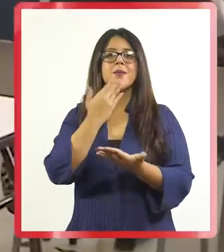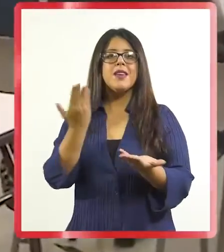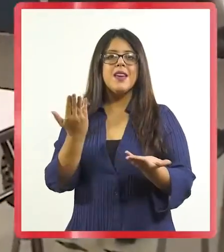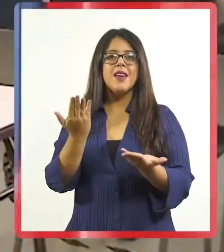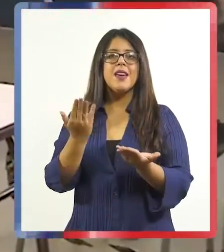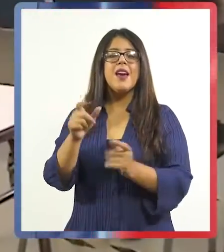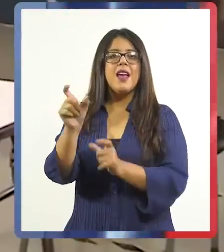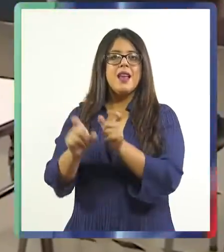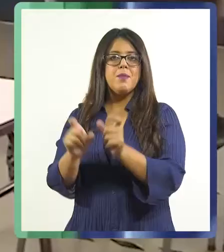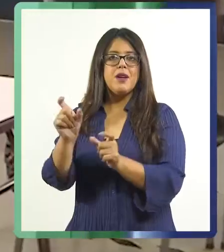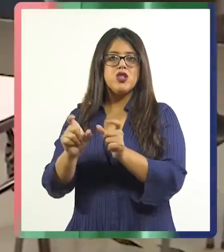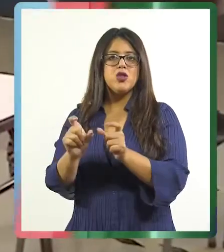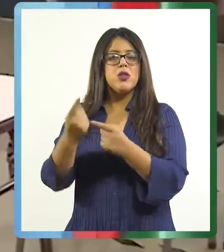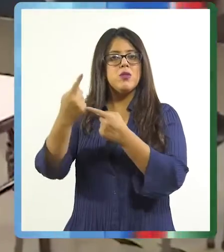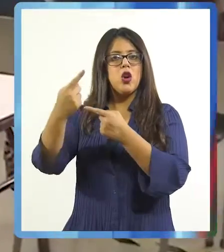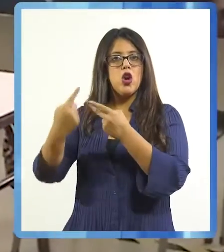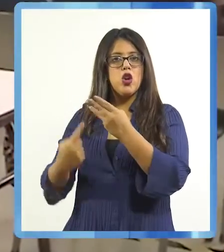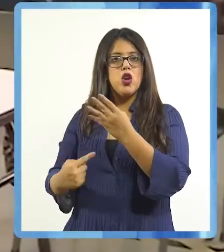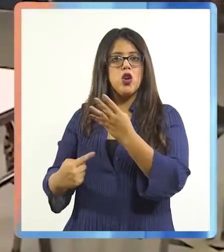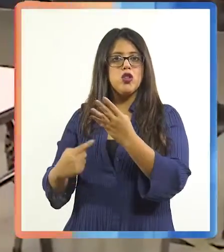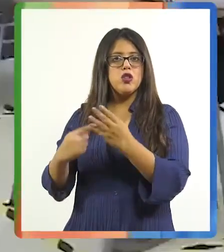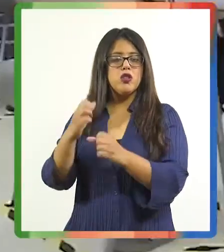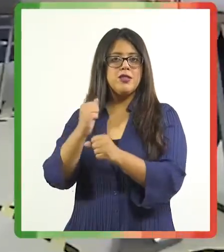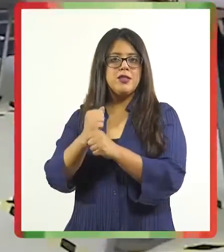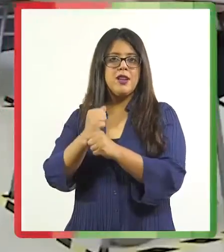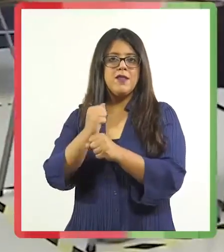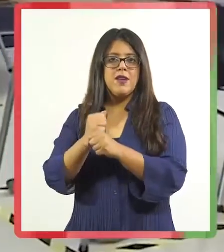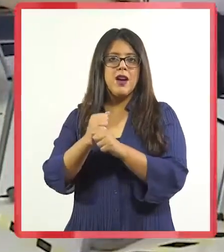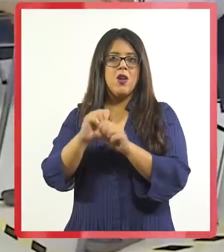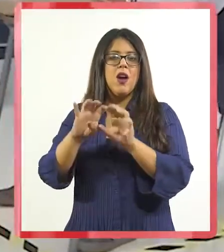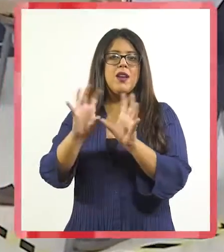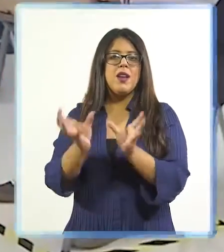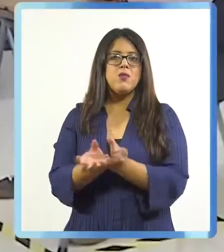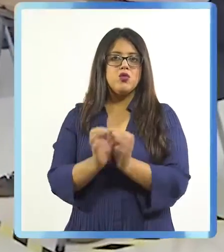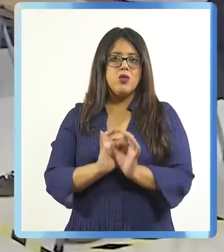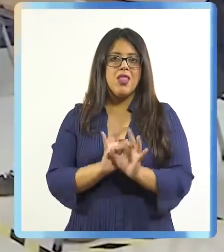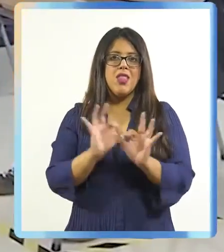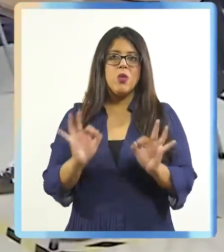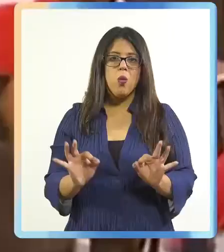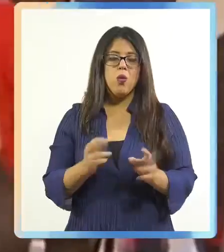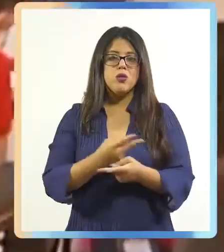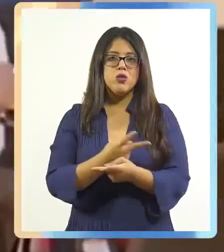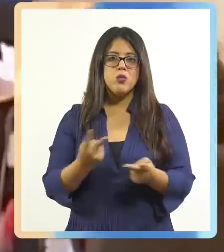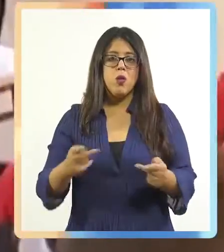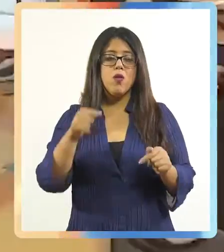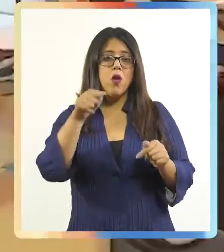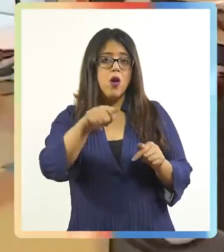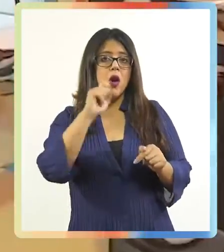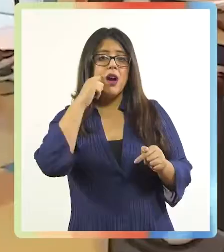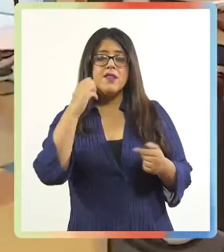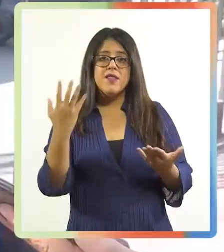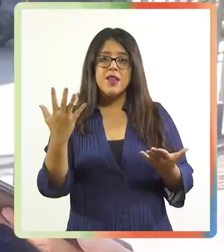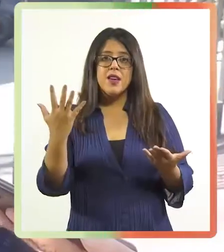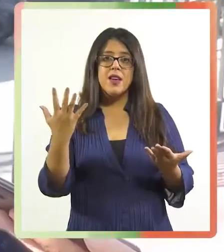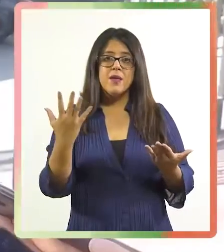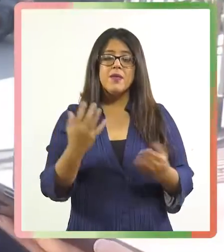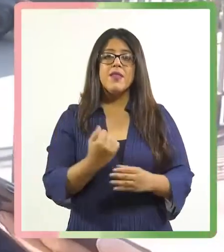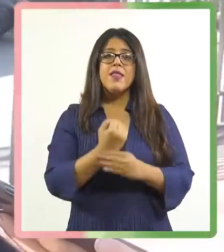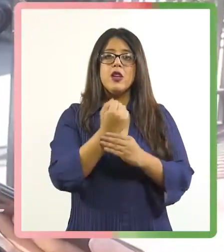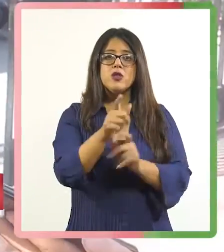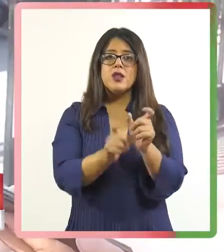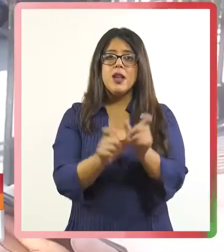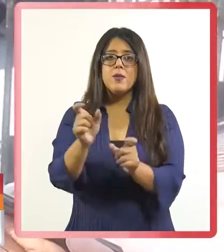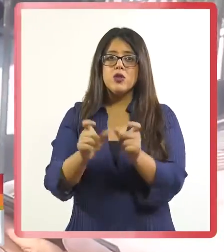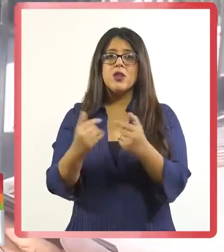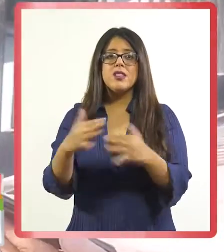solo a los docentes de aula, sino que también a quienes desarrollan otro tipo de funciones en el mundo de la educación pública. Alcanza